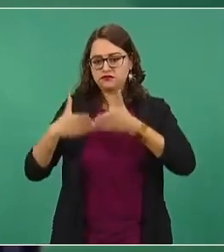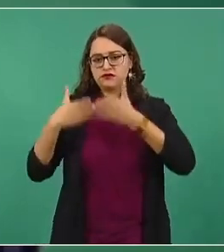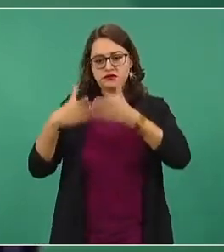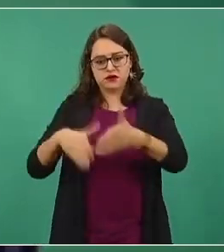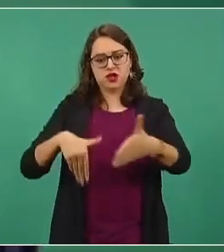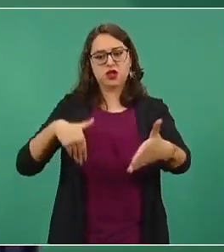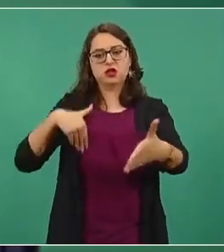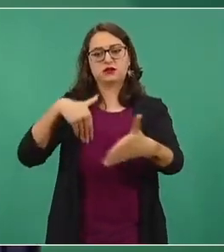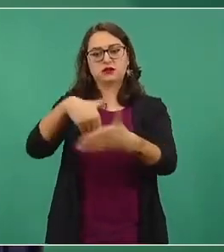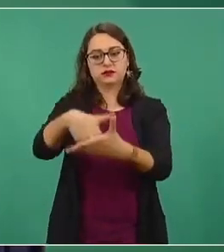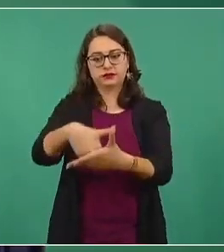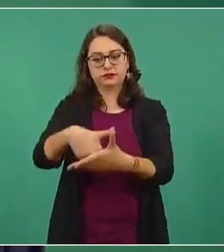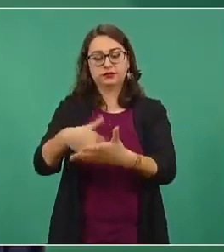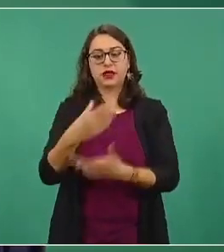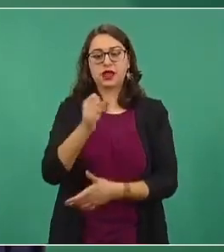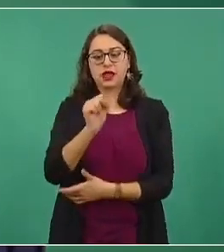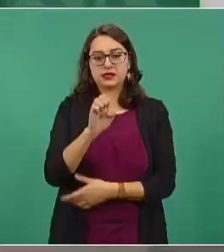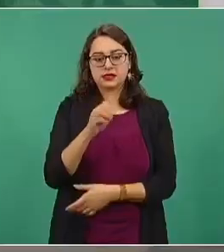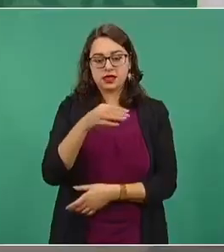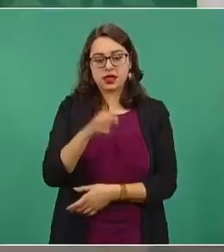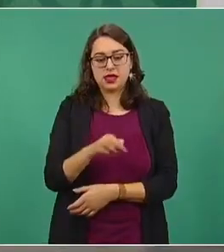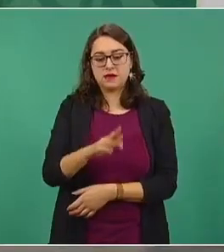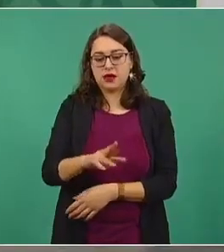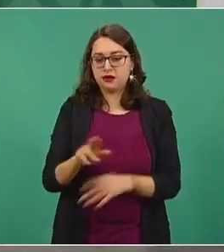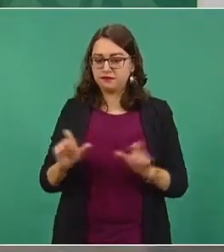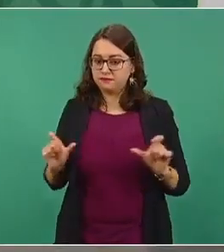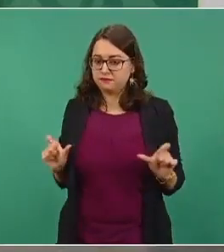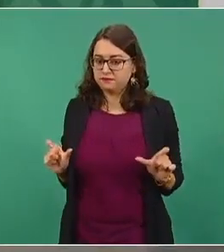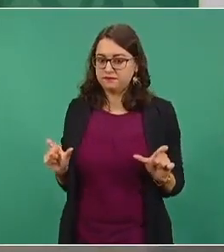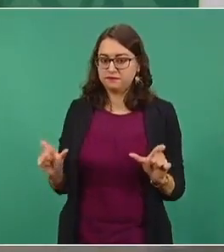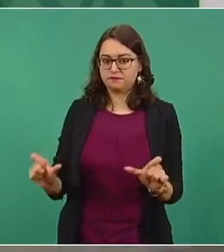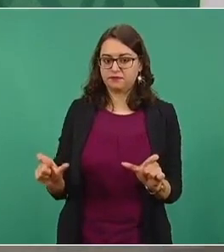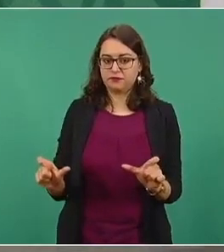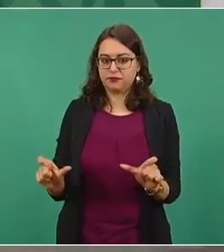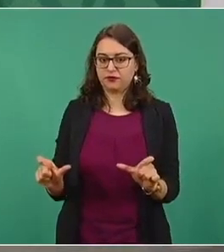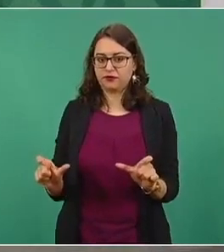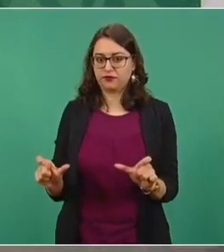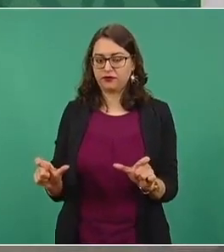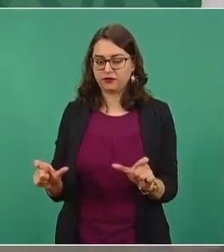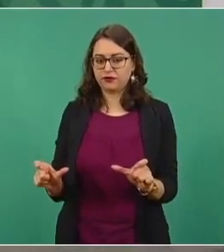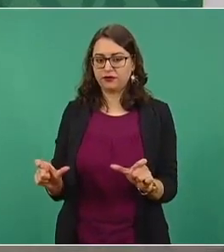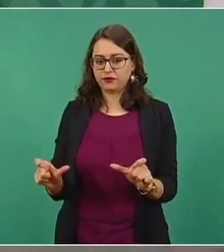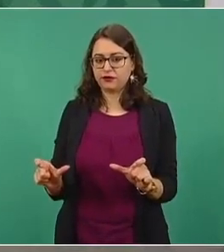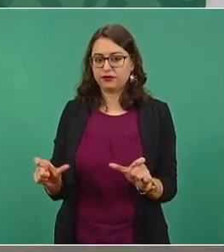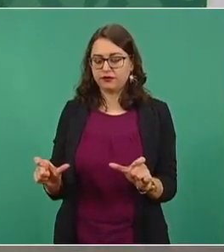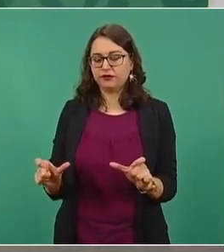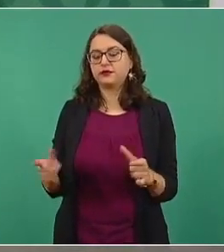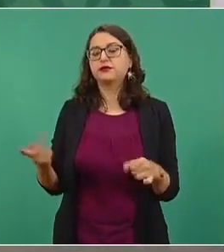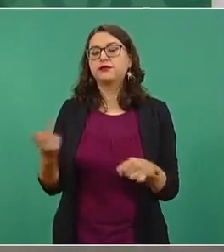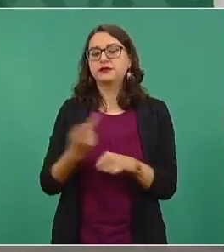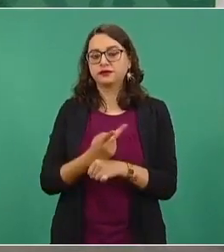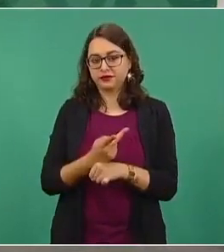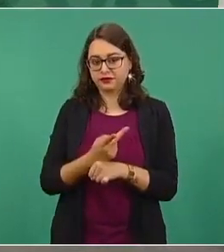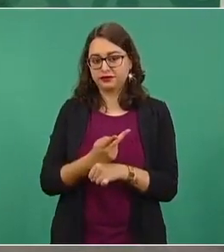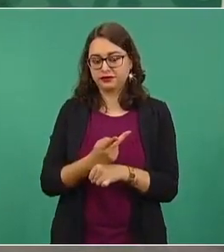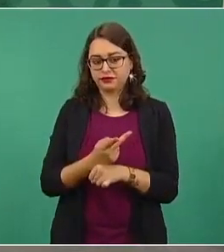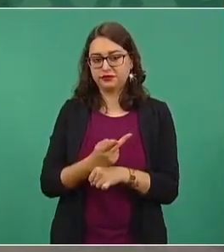La Secretaría de Marina dio la vuelta por el canal de Panamá y